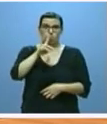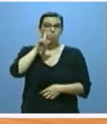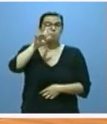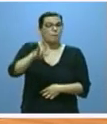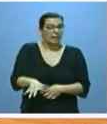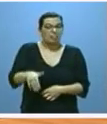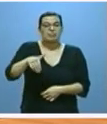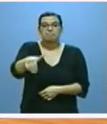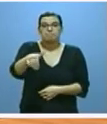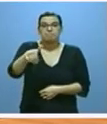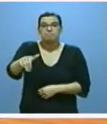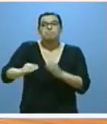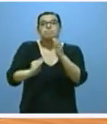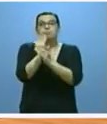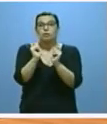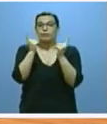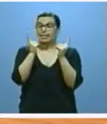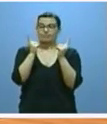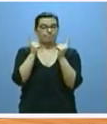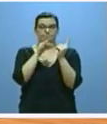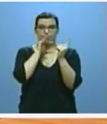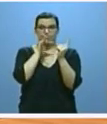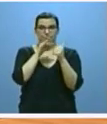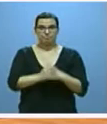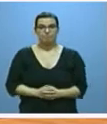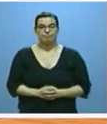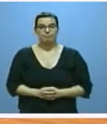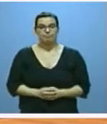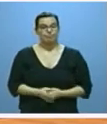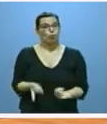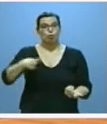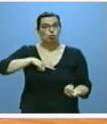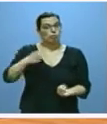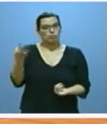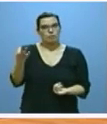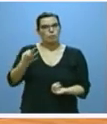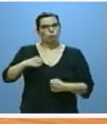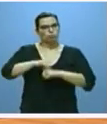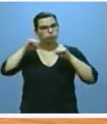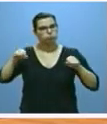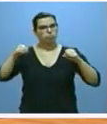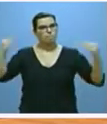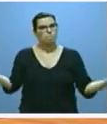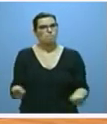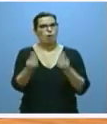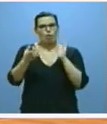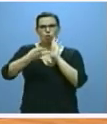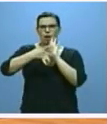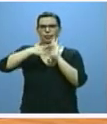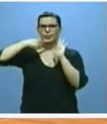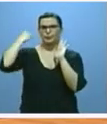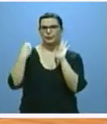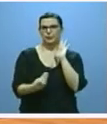momento un desenlace satisfactorio. Nuestra obligación es seguir consolidando y mejorando la elevada calidad